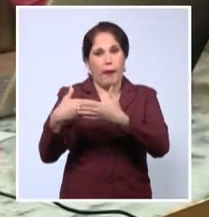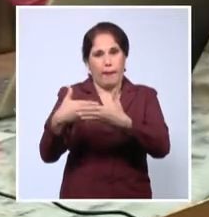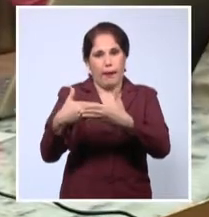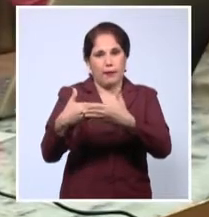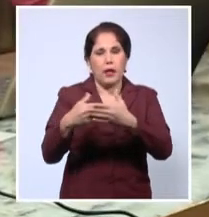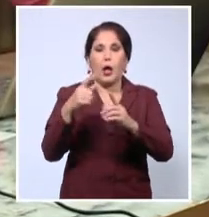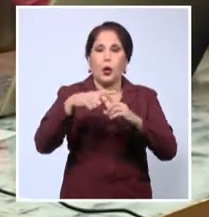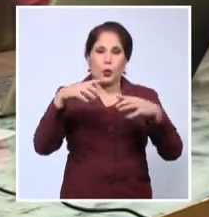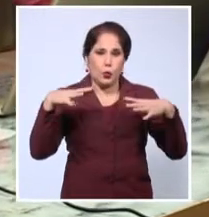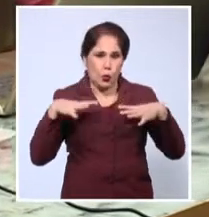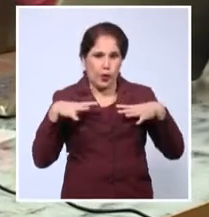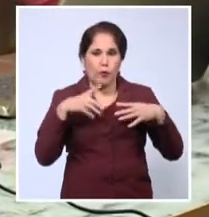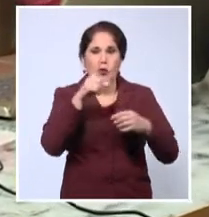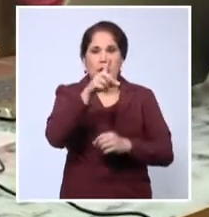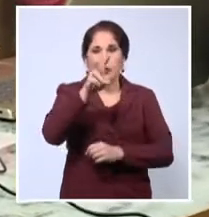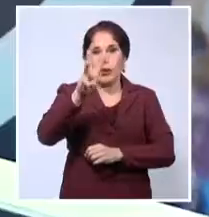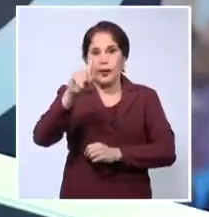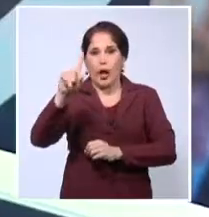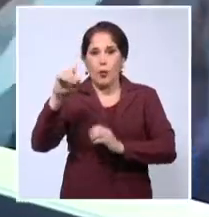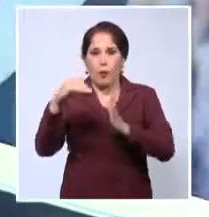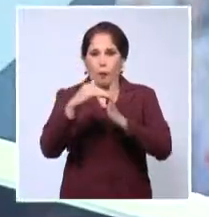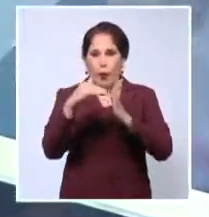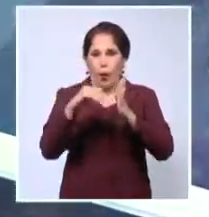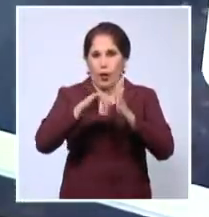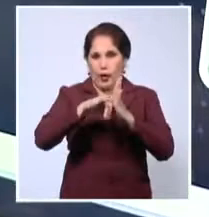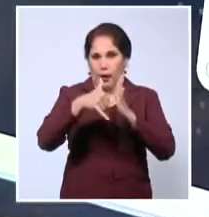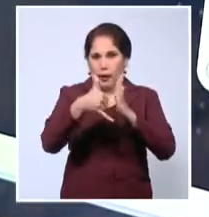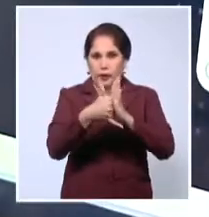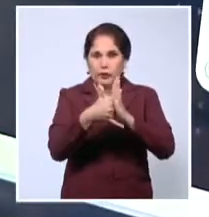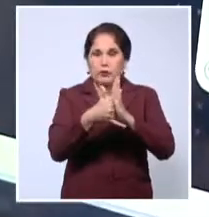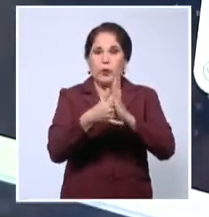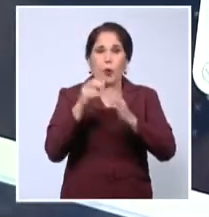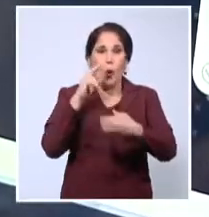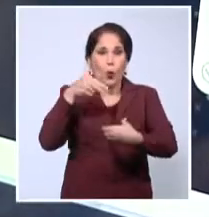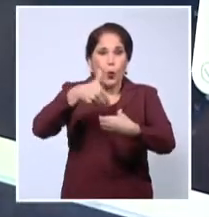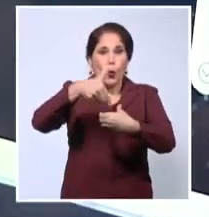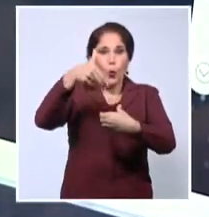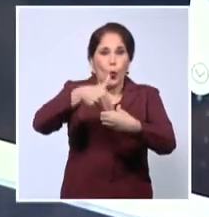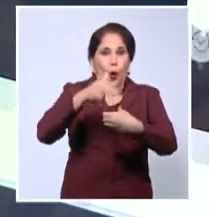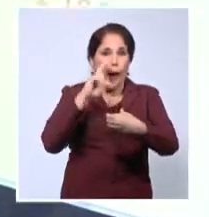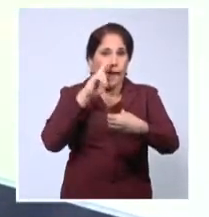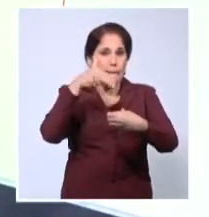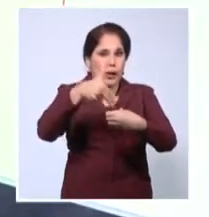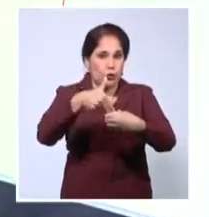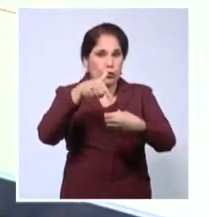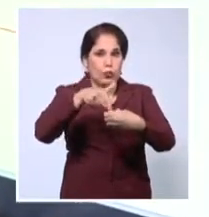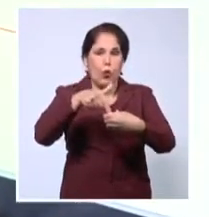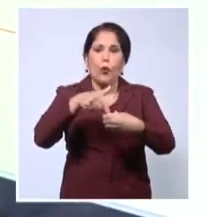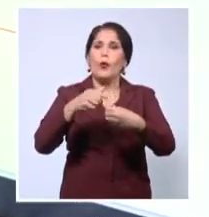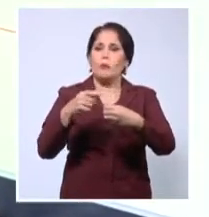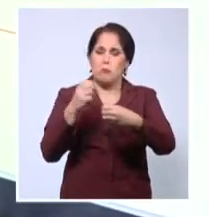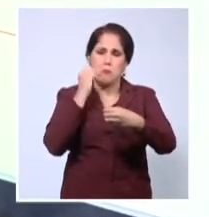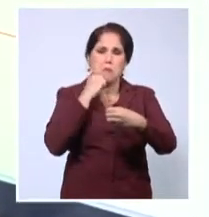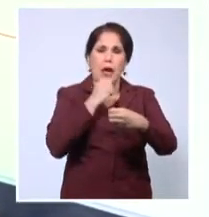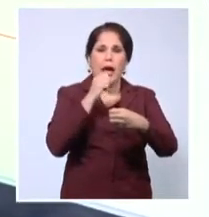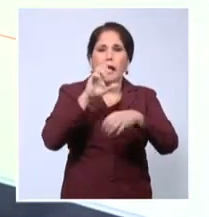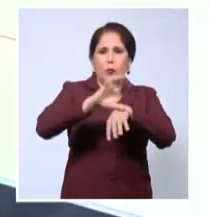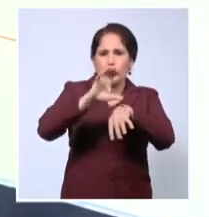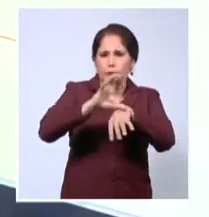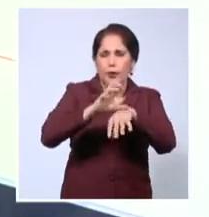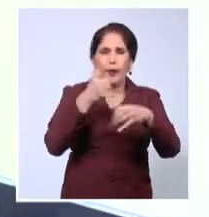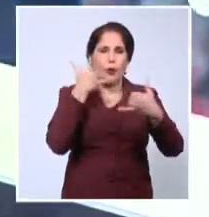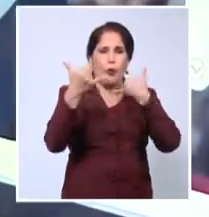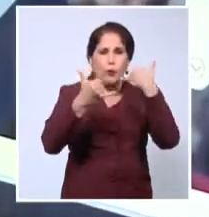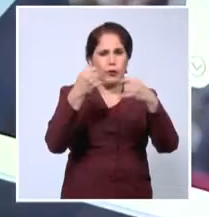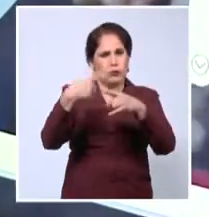el turismo con 131 proyectos, la exploración petrolera, construcción, hidráulica, informática y comunicaciones,